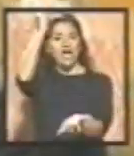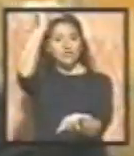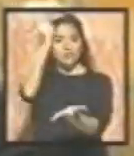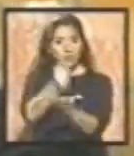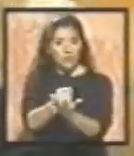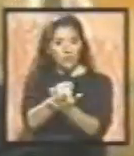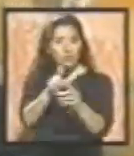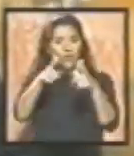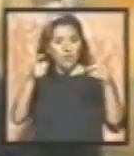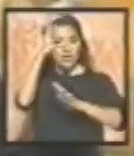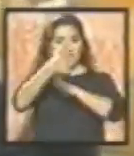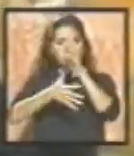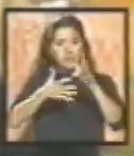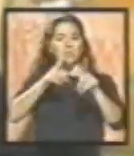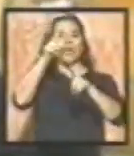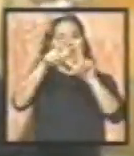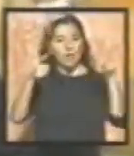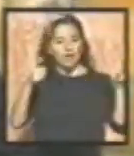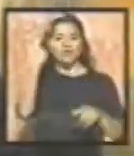lengua de las personas sordas.